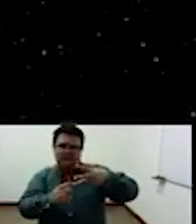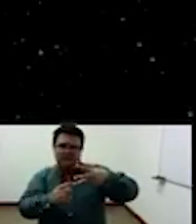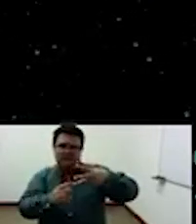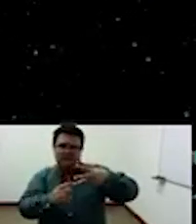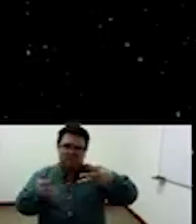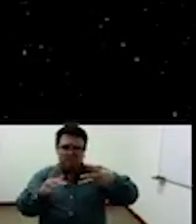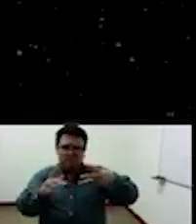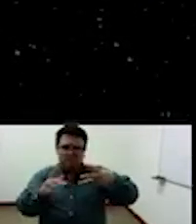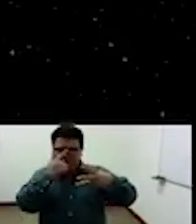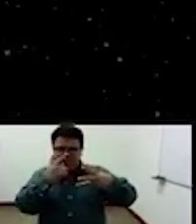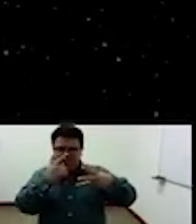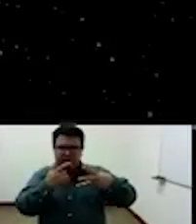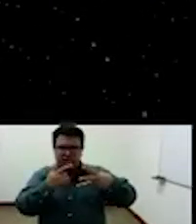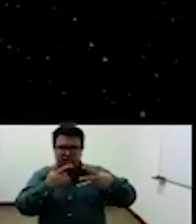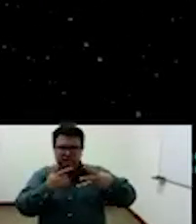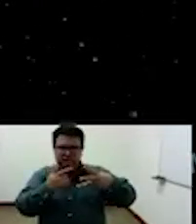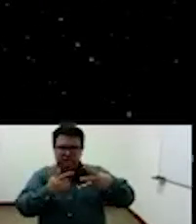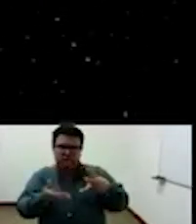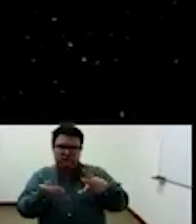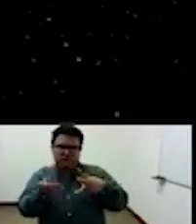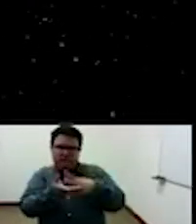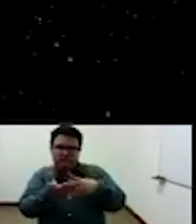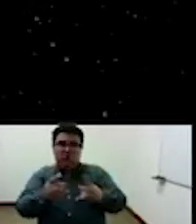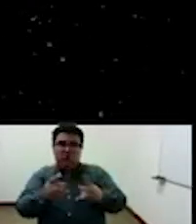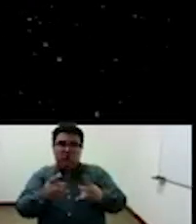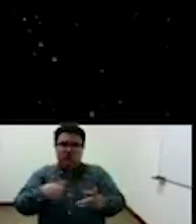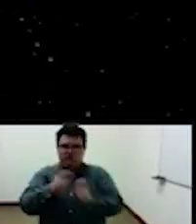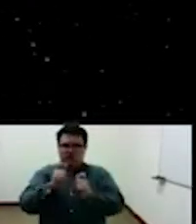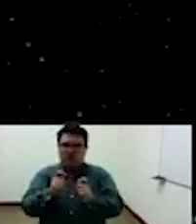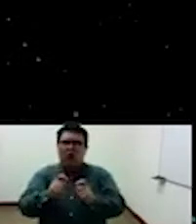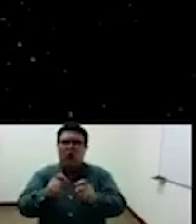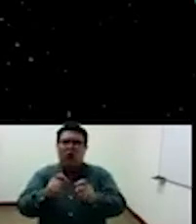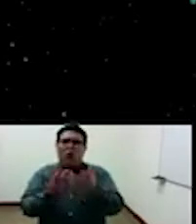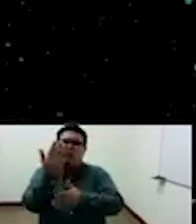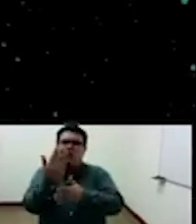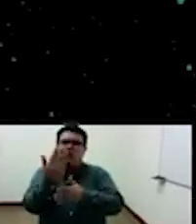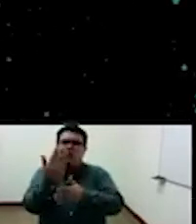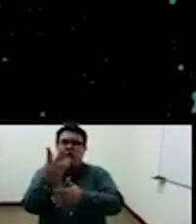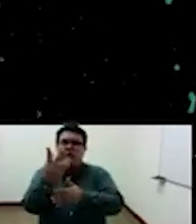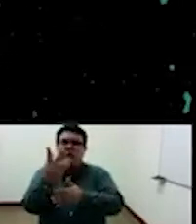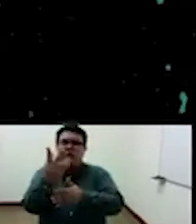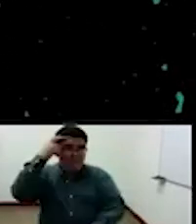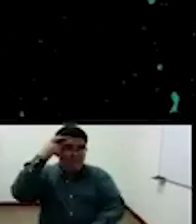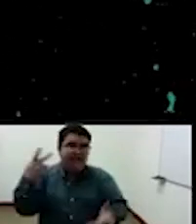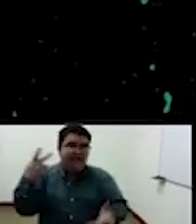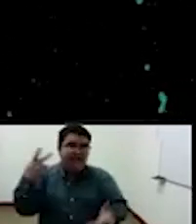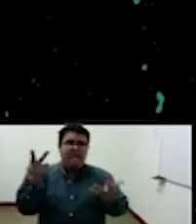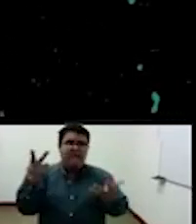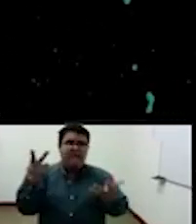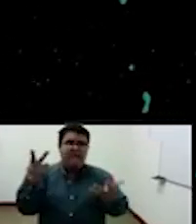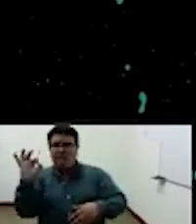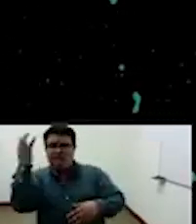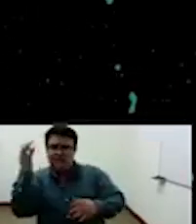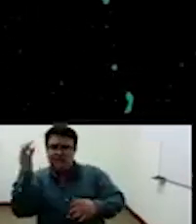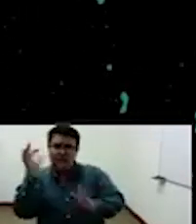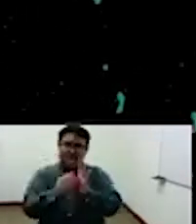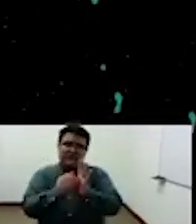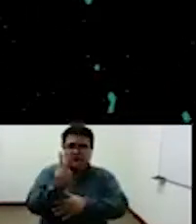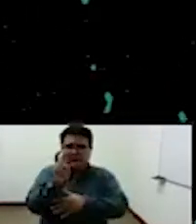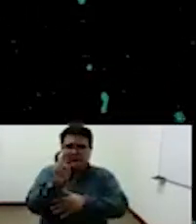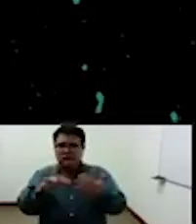ya yo le yo la miro como una modernidad intelectual donde se ubican los